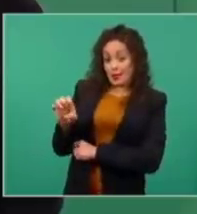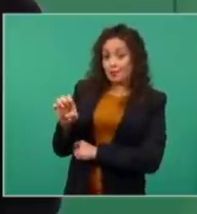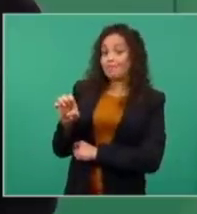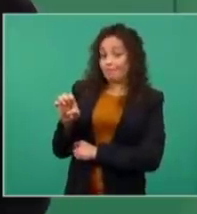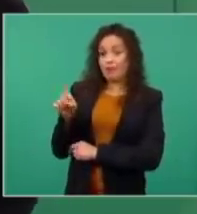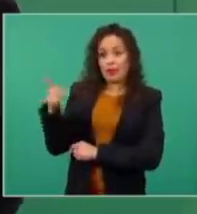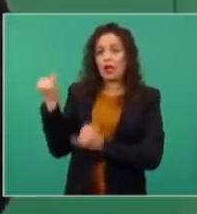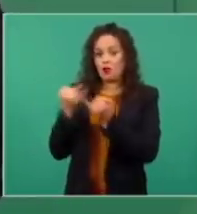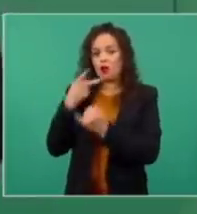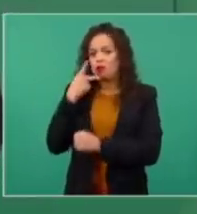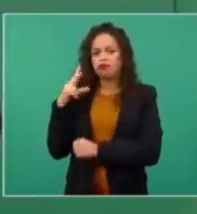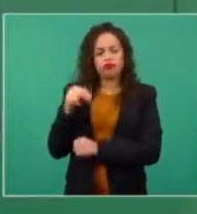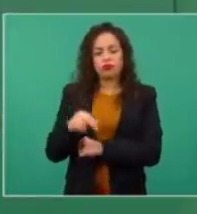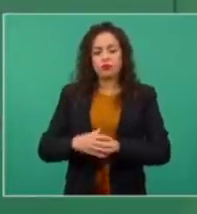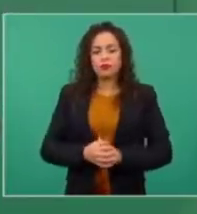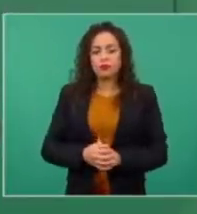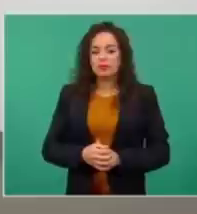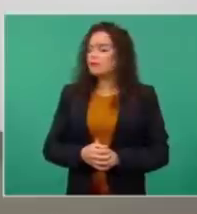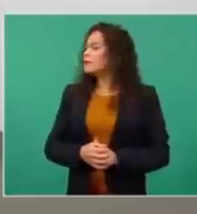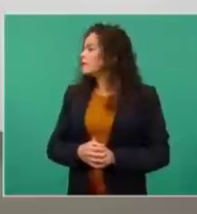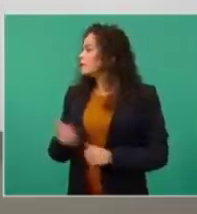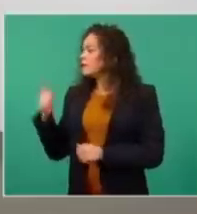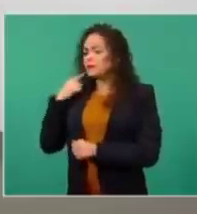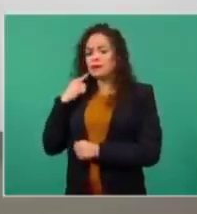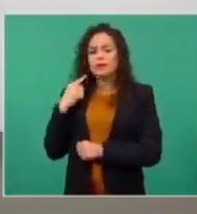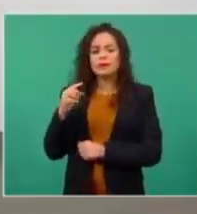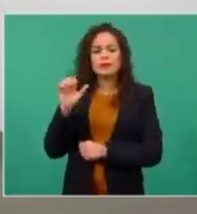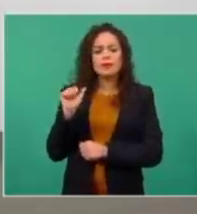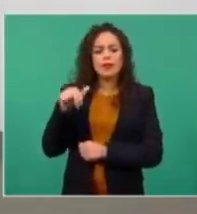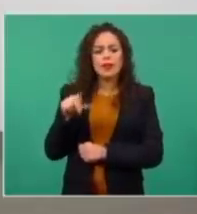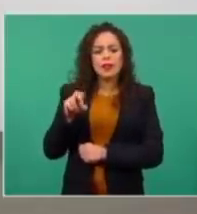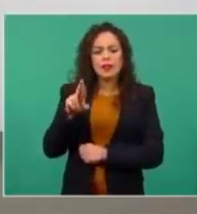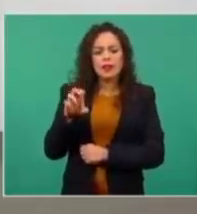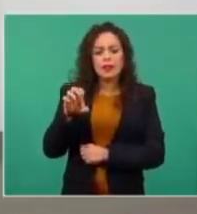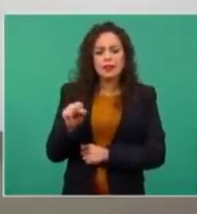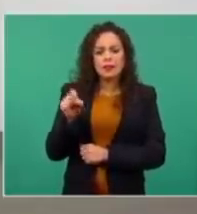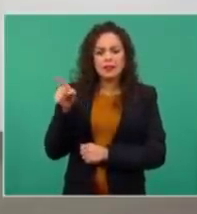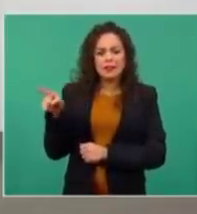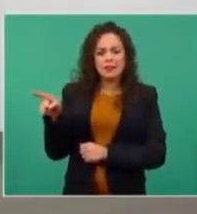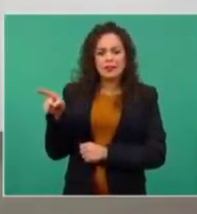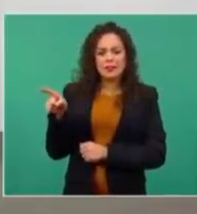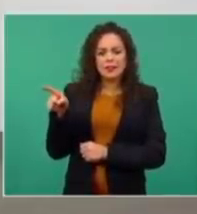Es que con esto, Andrés Lira, y tampoco aceptó.